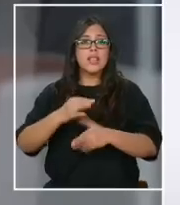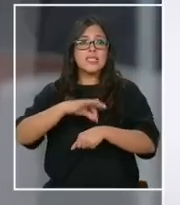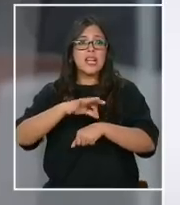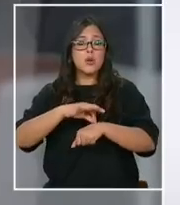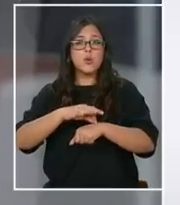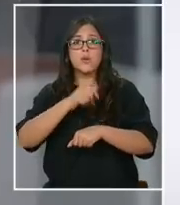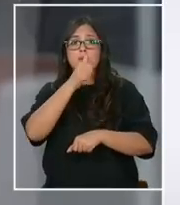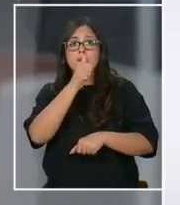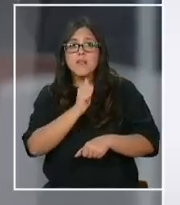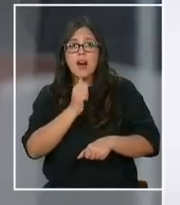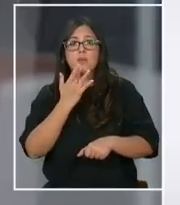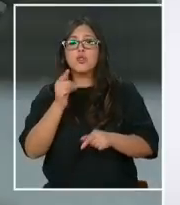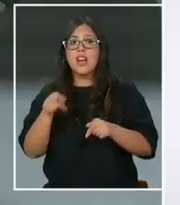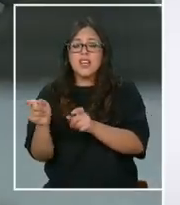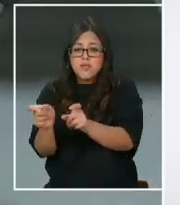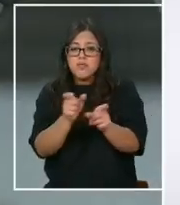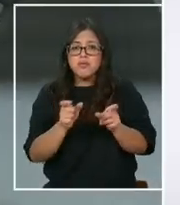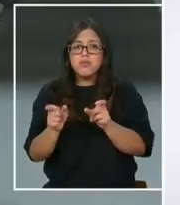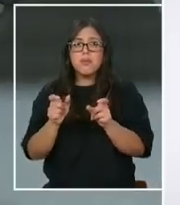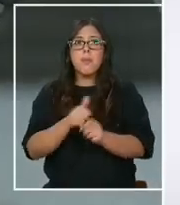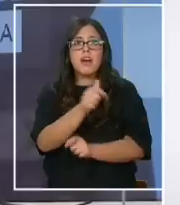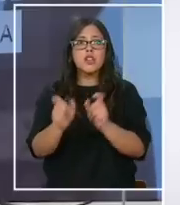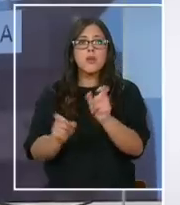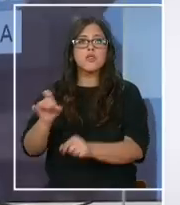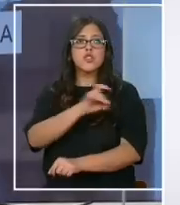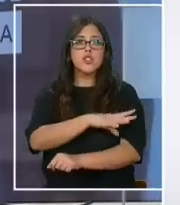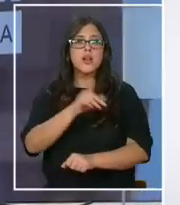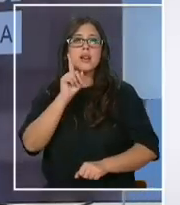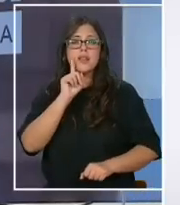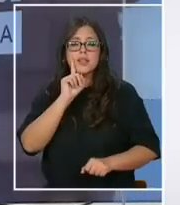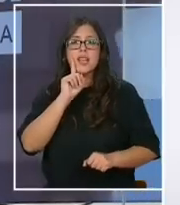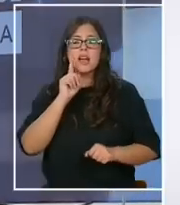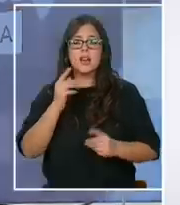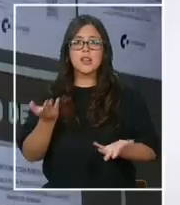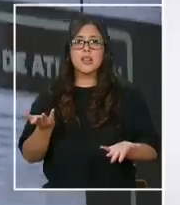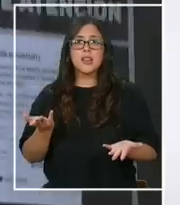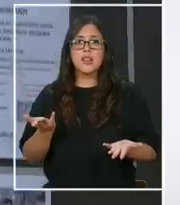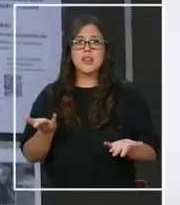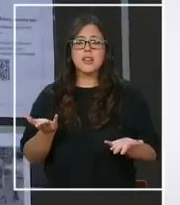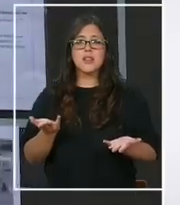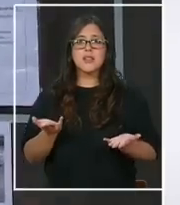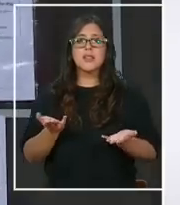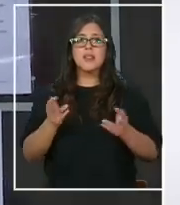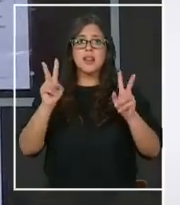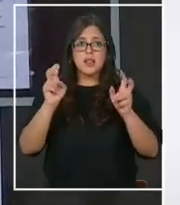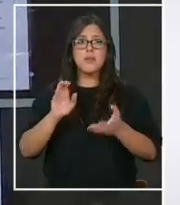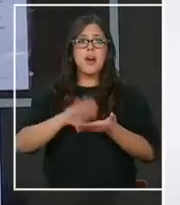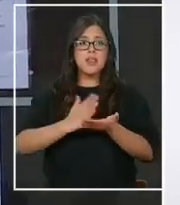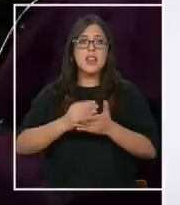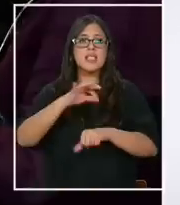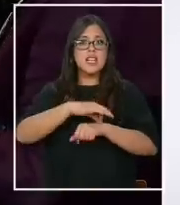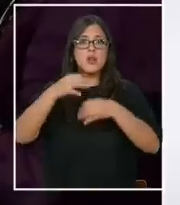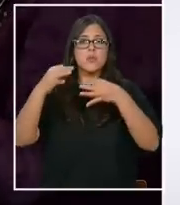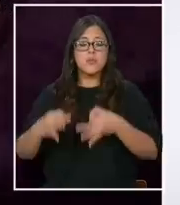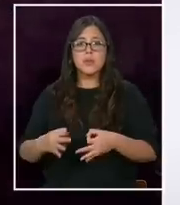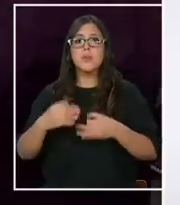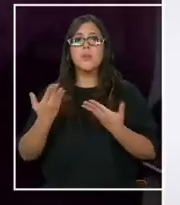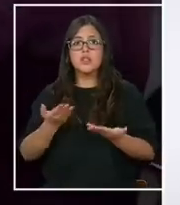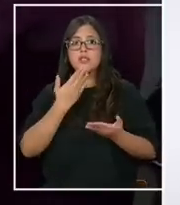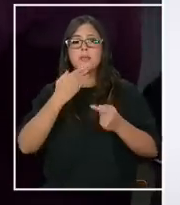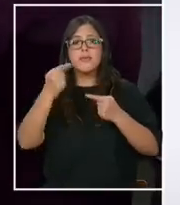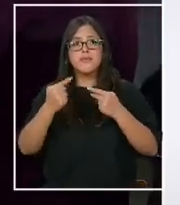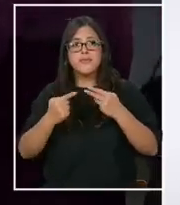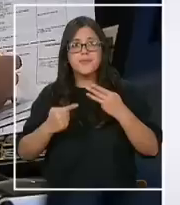Porque aquí lo importante es velar, porque todas las chilenas y chilenos cuentan con la cobertura de salud que corresponde. Y por eso también hay elementos